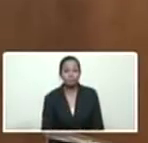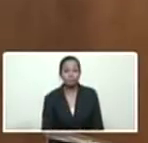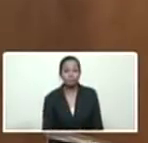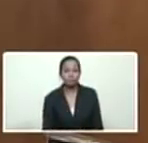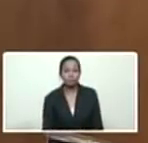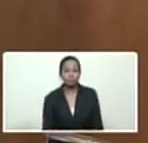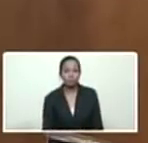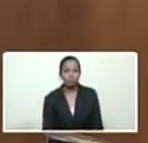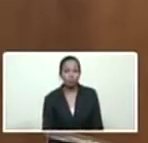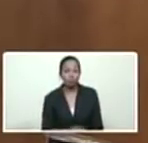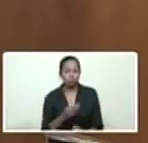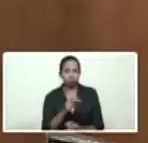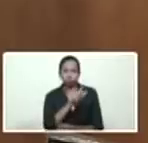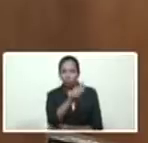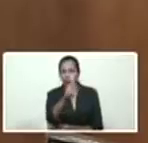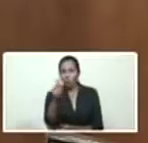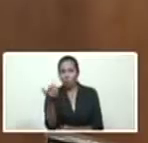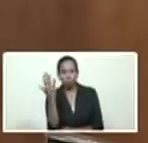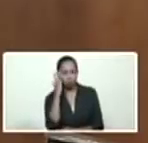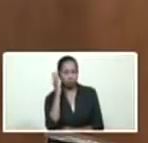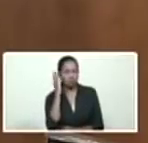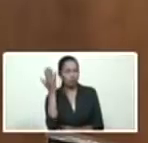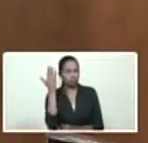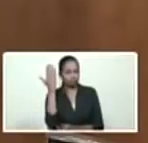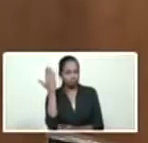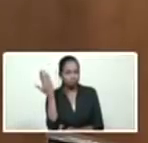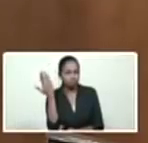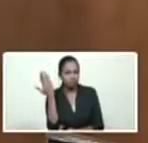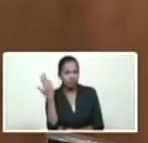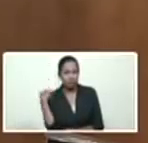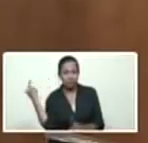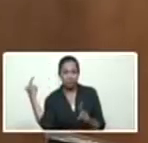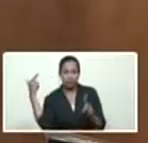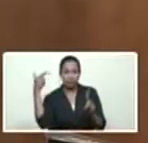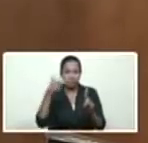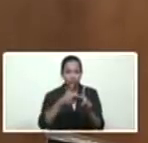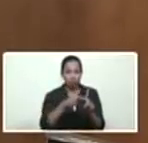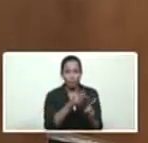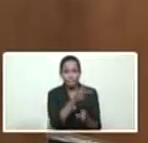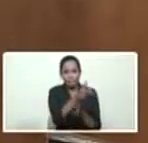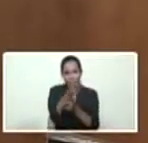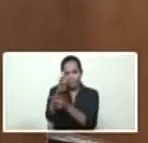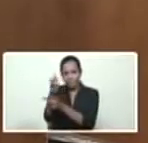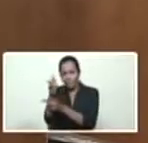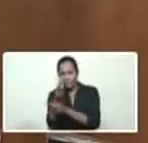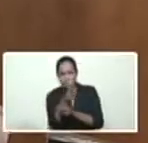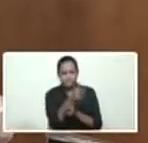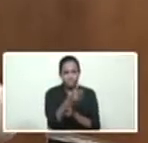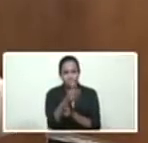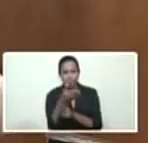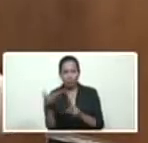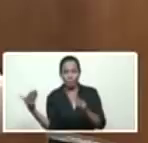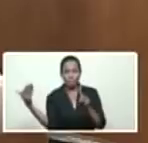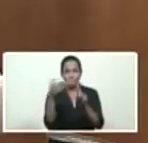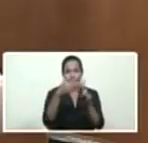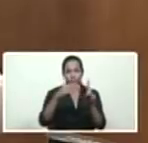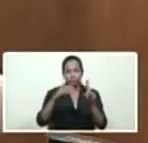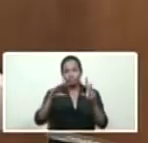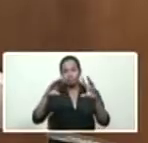como todos deben saber. Directo, como nunca antes, de francotiradores, contra el subsistema